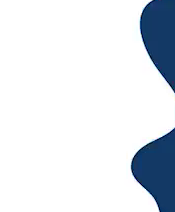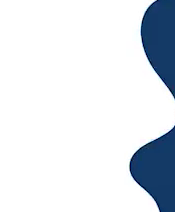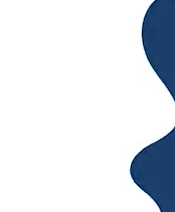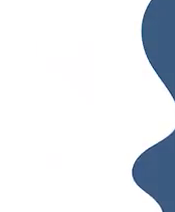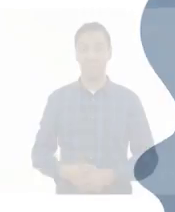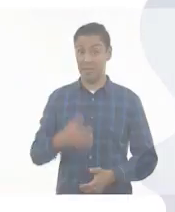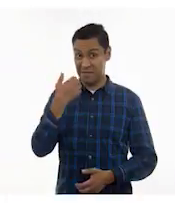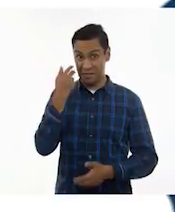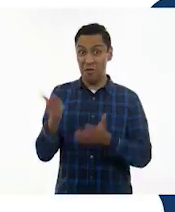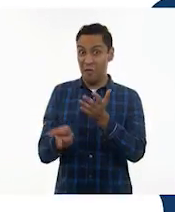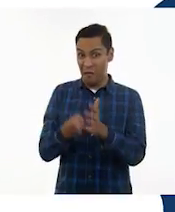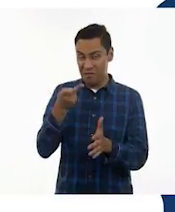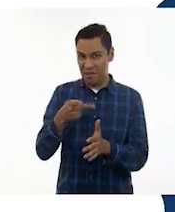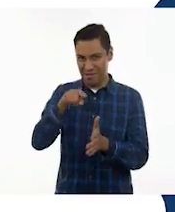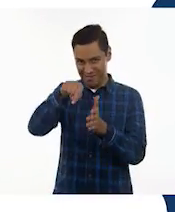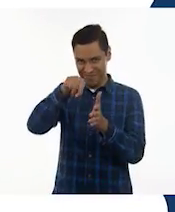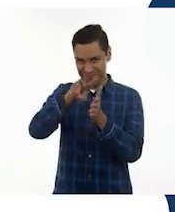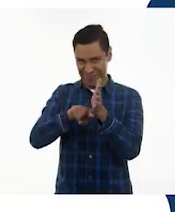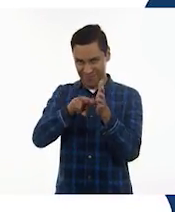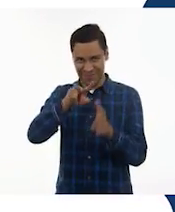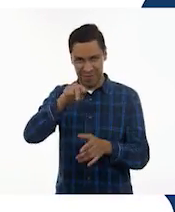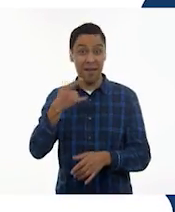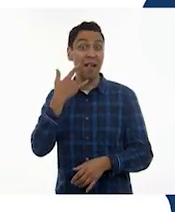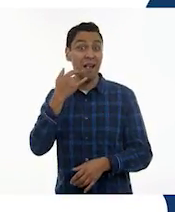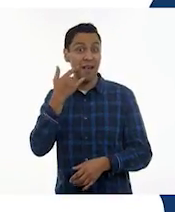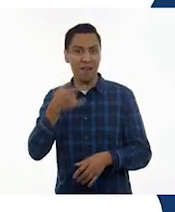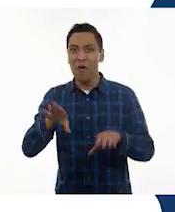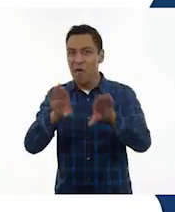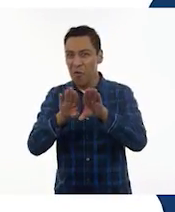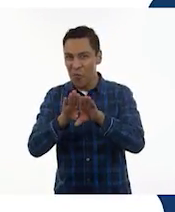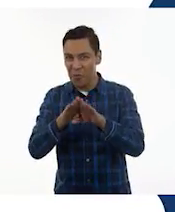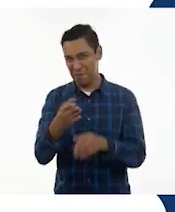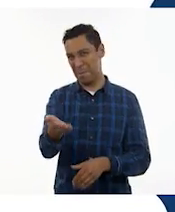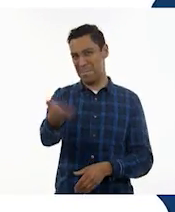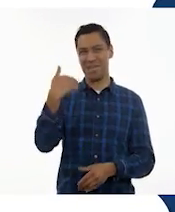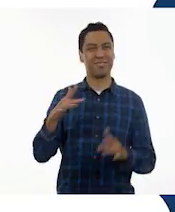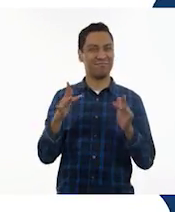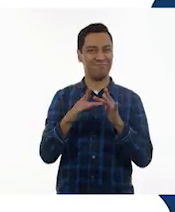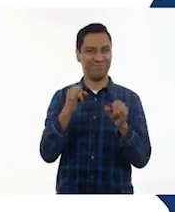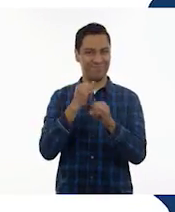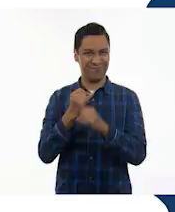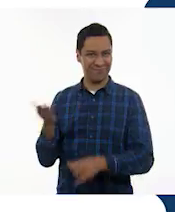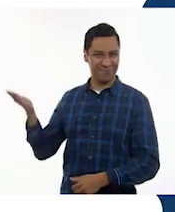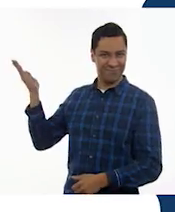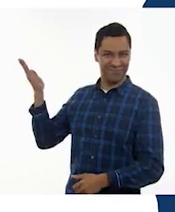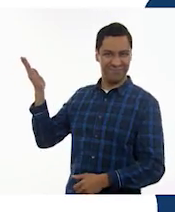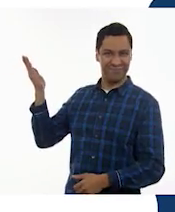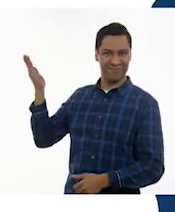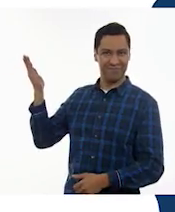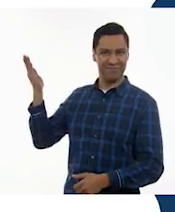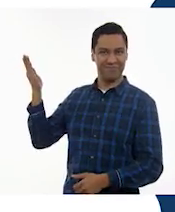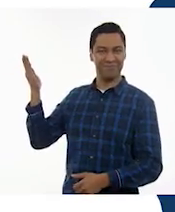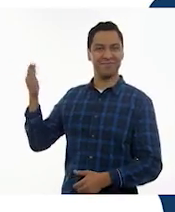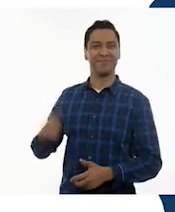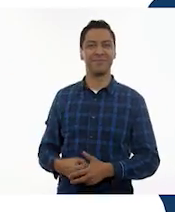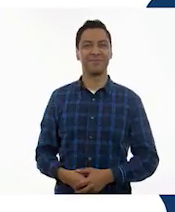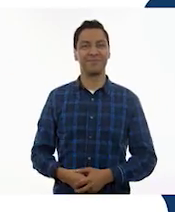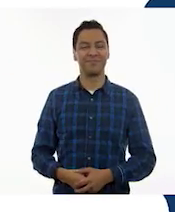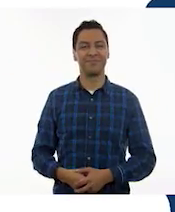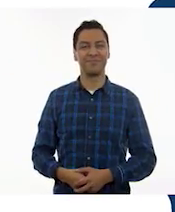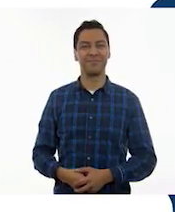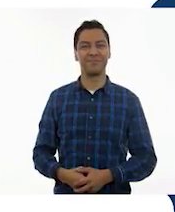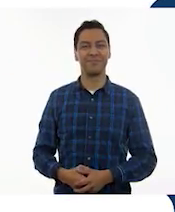Si quieres volver a ver los programas de Aprende en Casa, los puedes encontrar en la siguiente liga. Aprende en casa